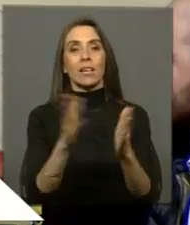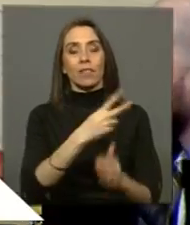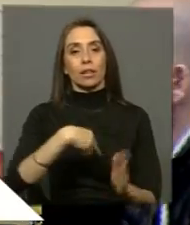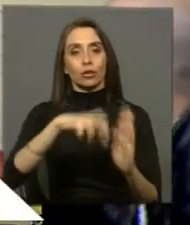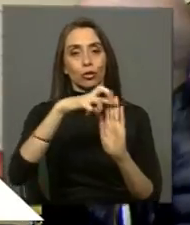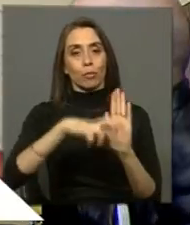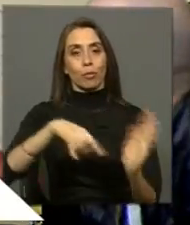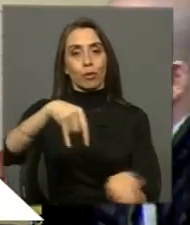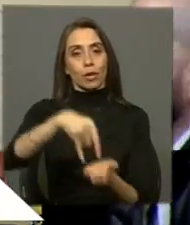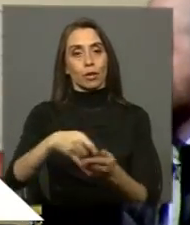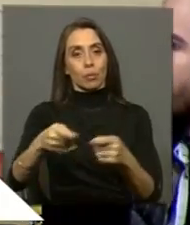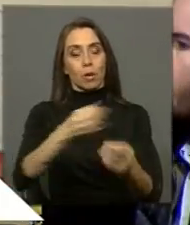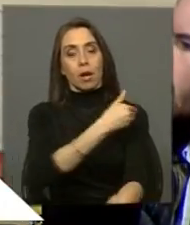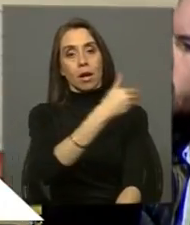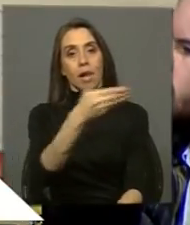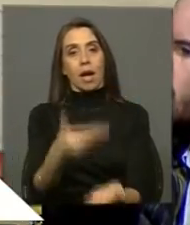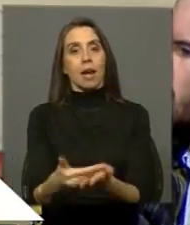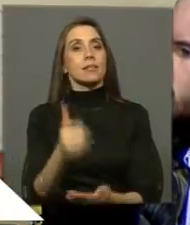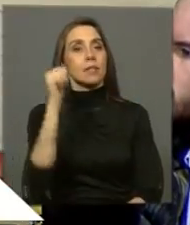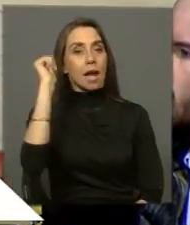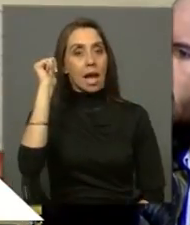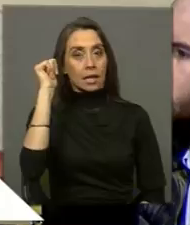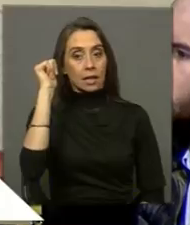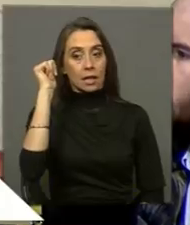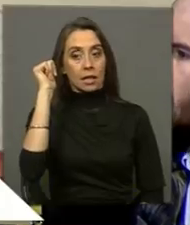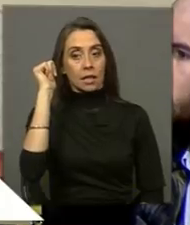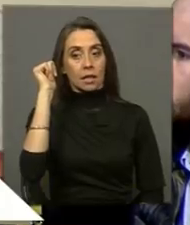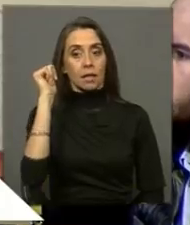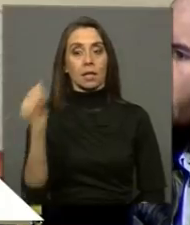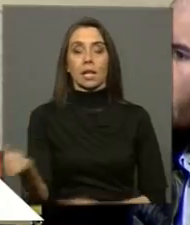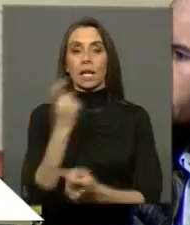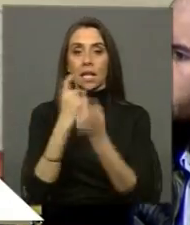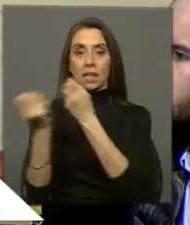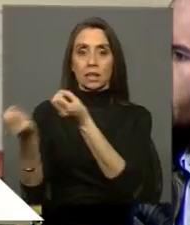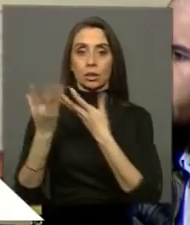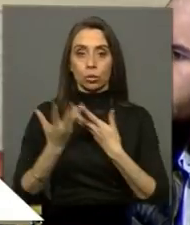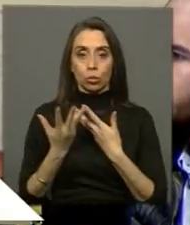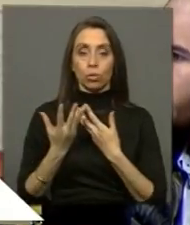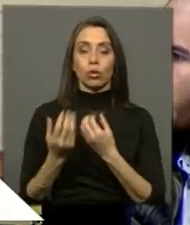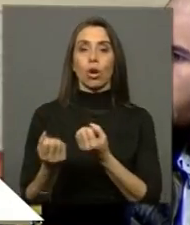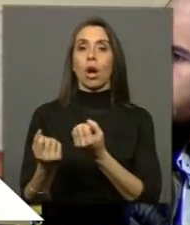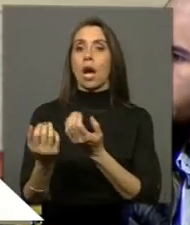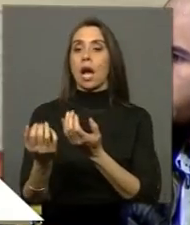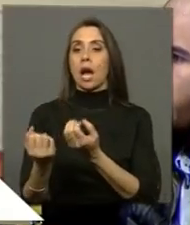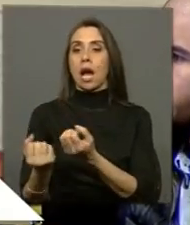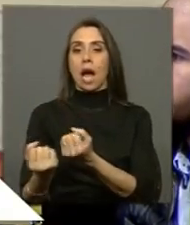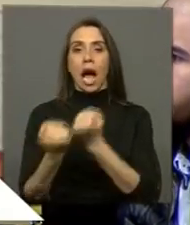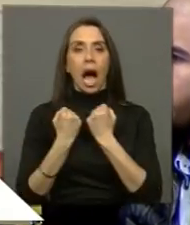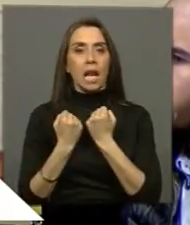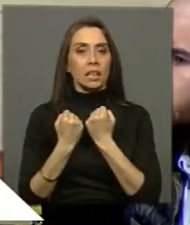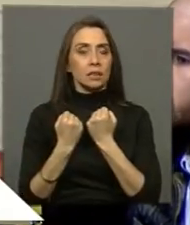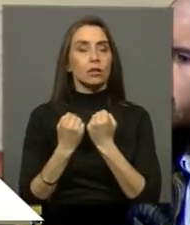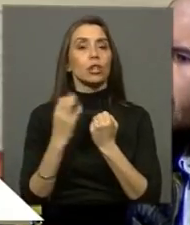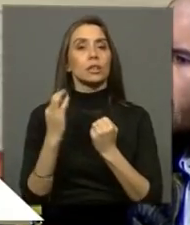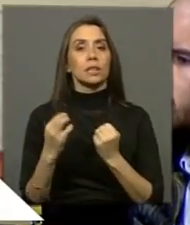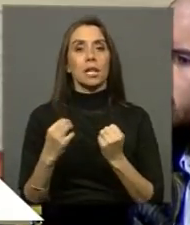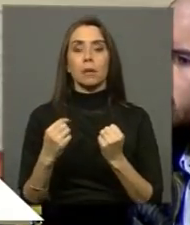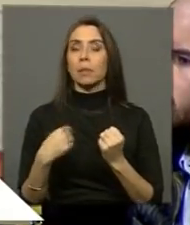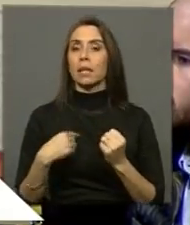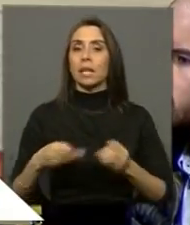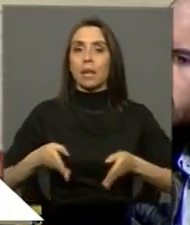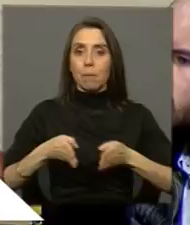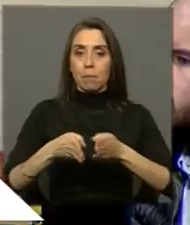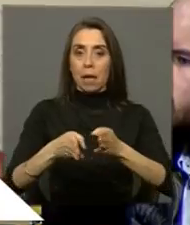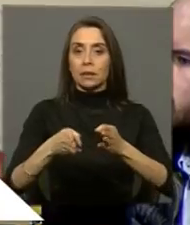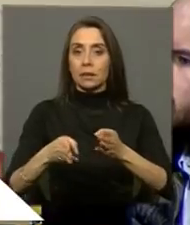Desde ese momento hasta el día de ayer, he recibido insultos y agresiones físicas en cada encuentro involuntario en los pasillos